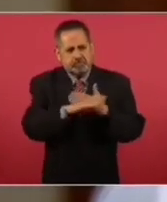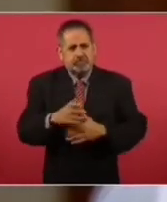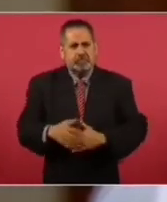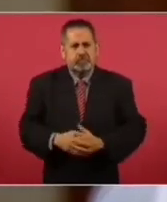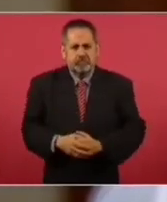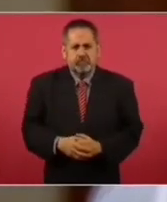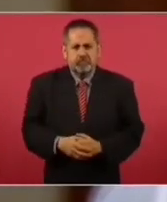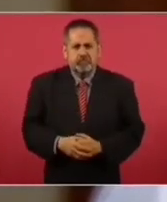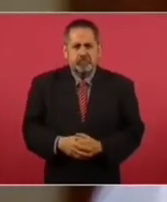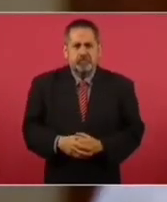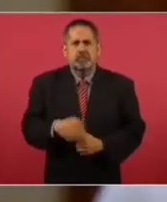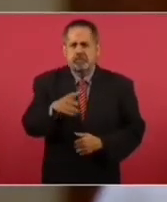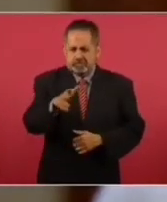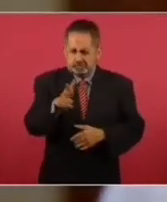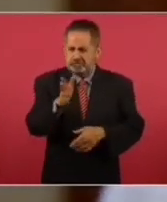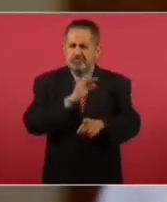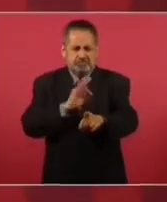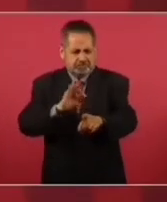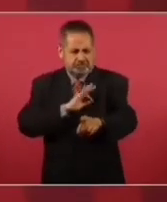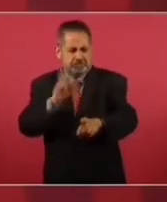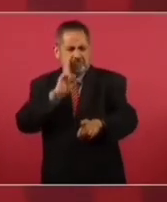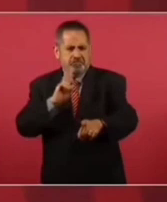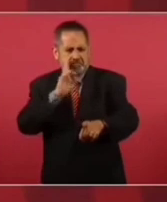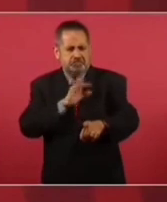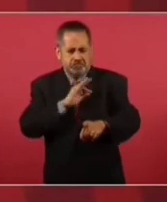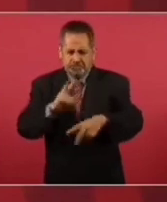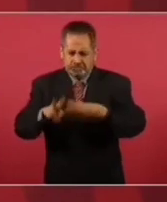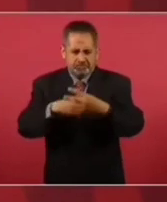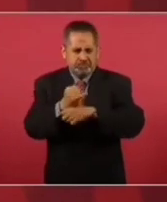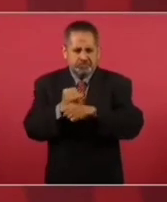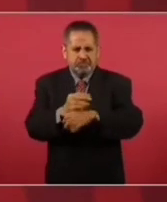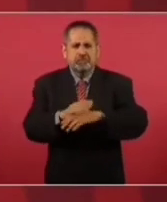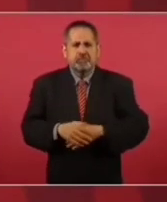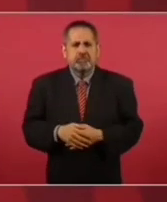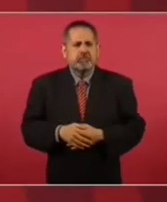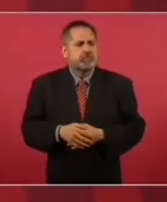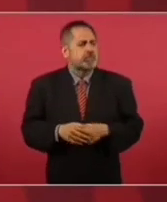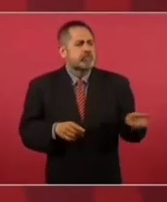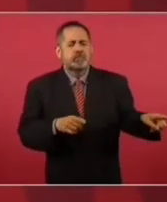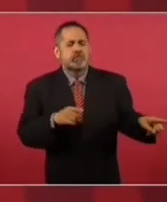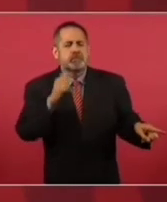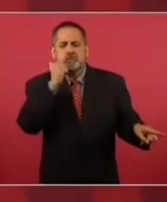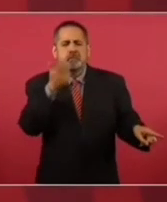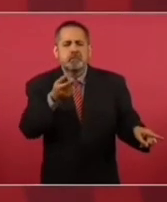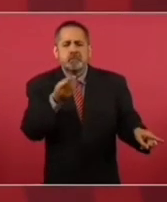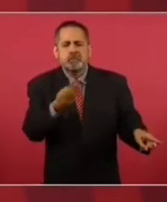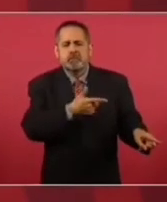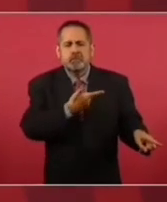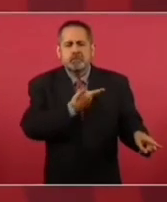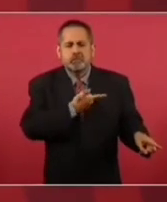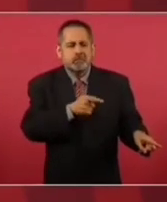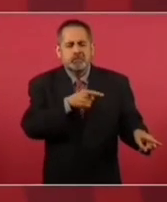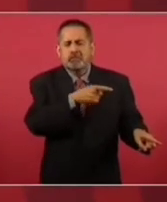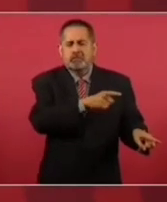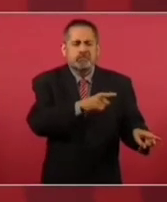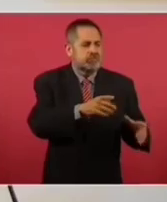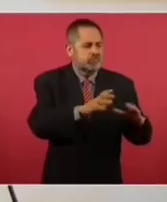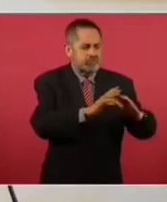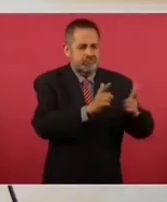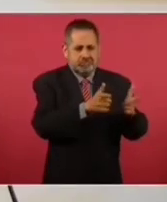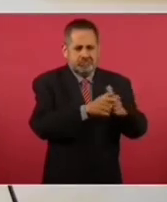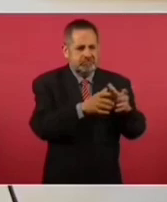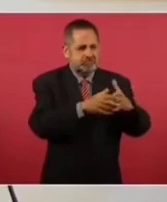Sí, sí, sí, y ahora se puede, porque aunque no les guste a los conservadores y a